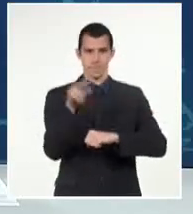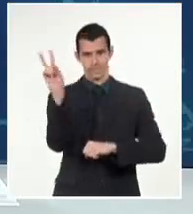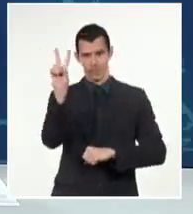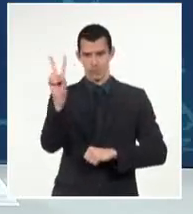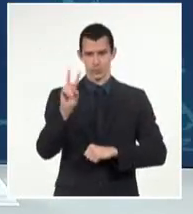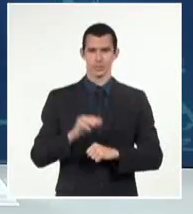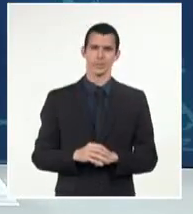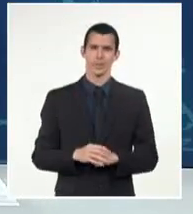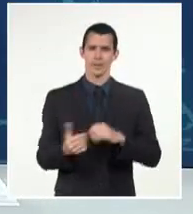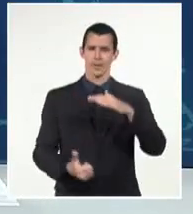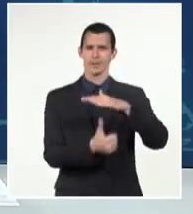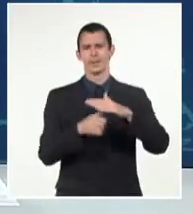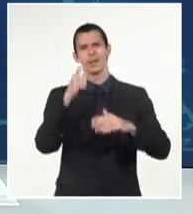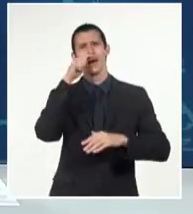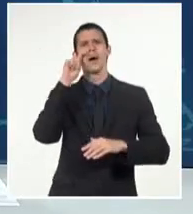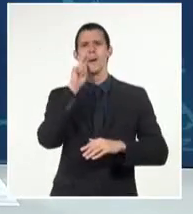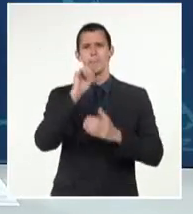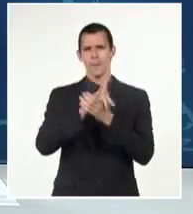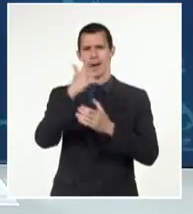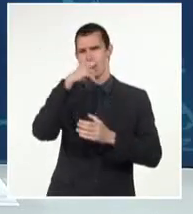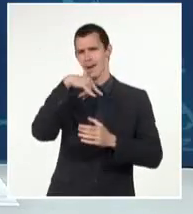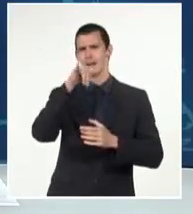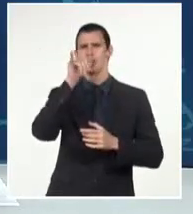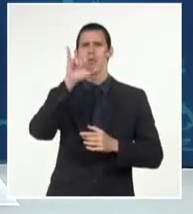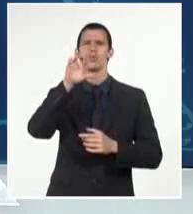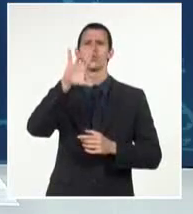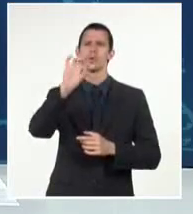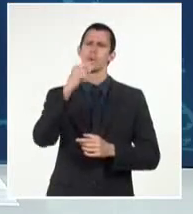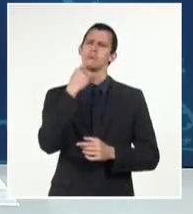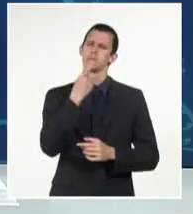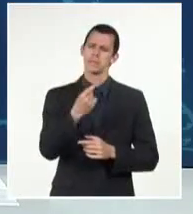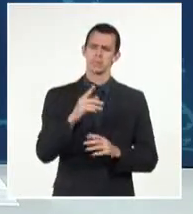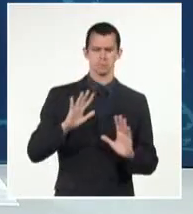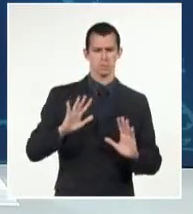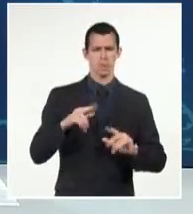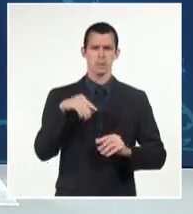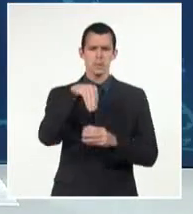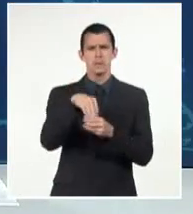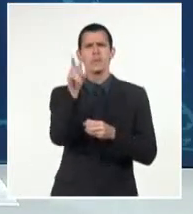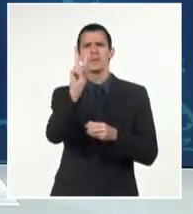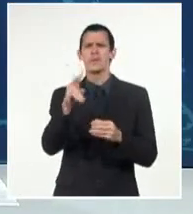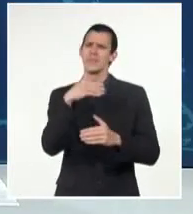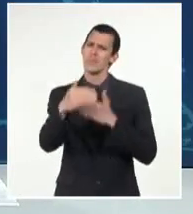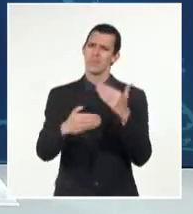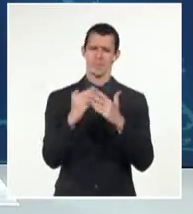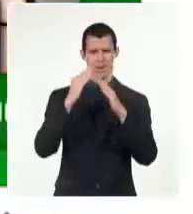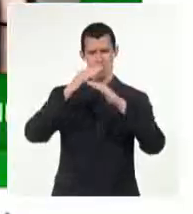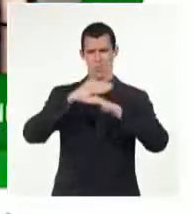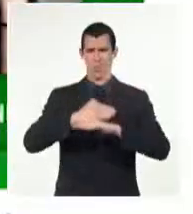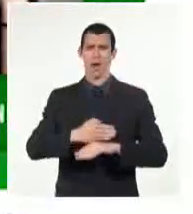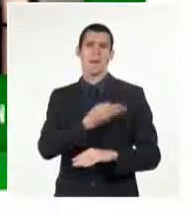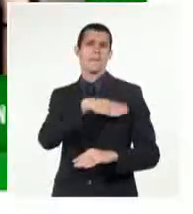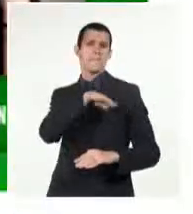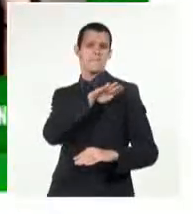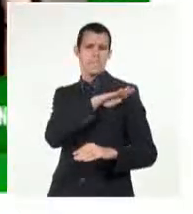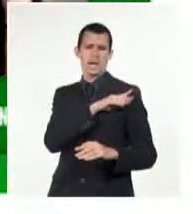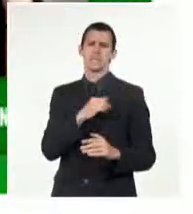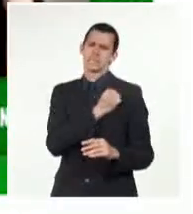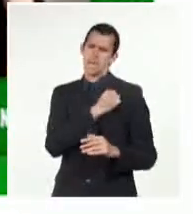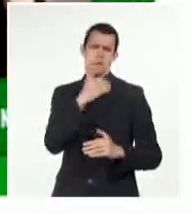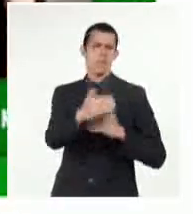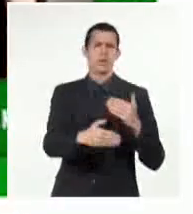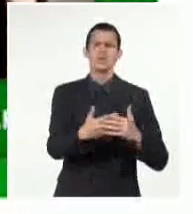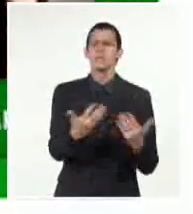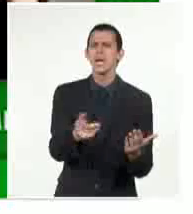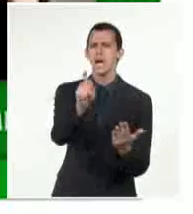el pueblo venezolano elegirá en paz y sin injerencias al presidente de ese país en las elecciones del año 2024. El